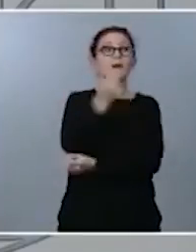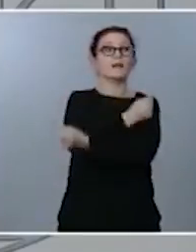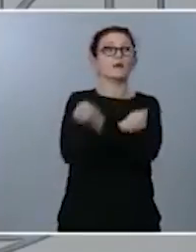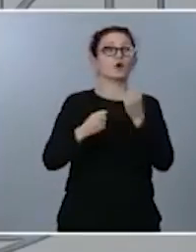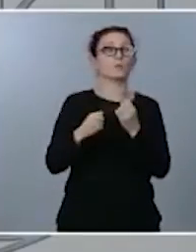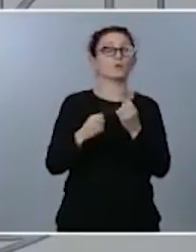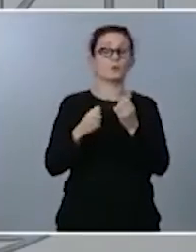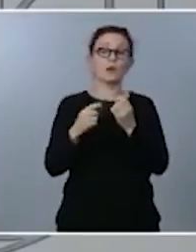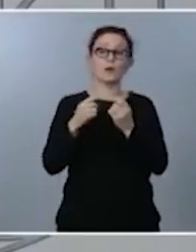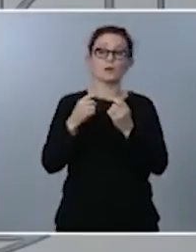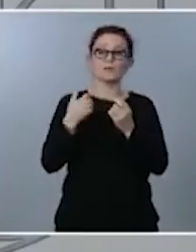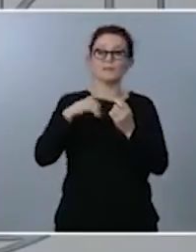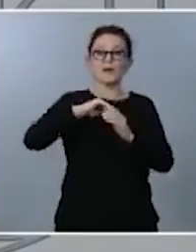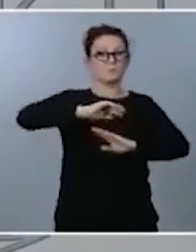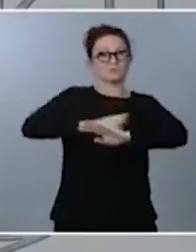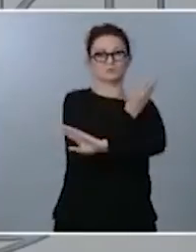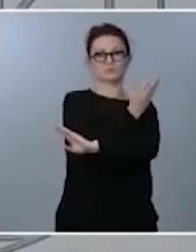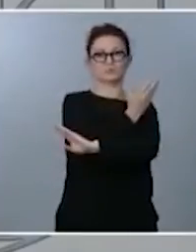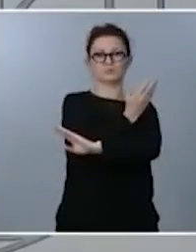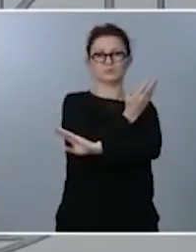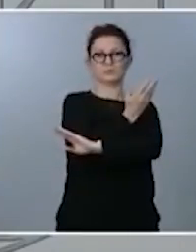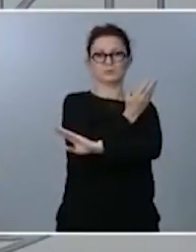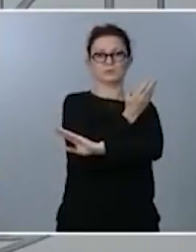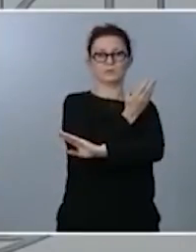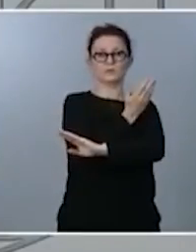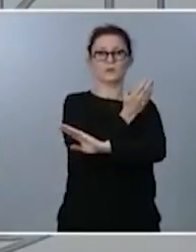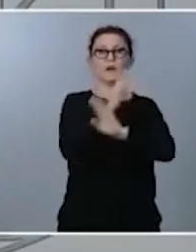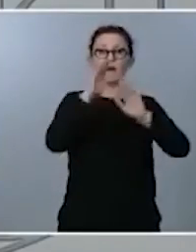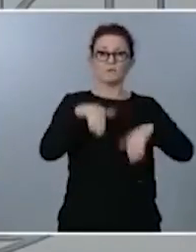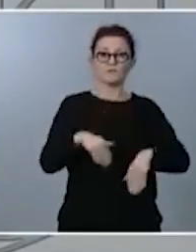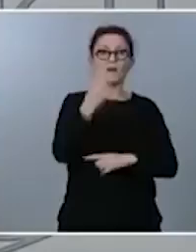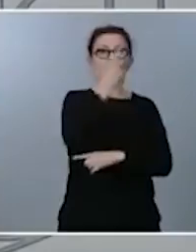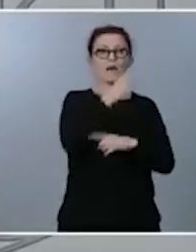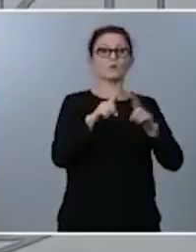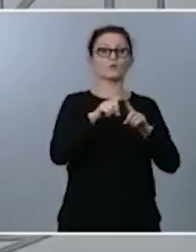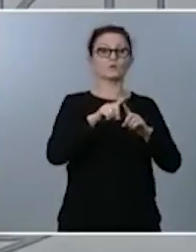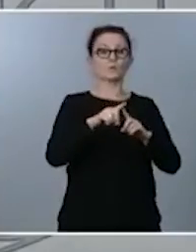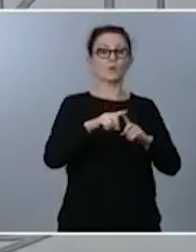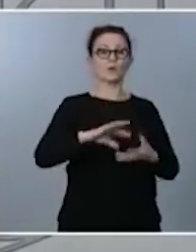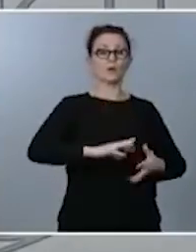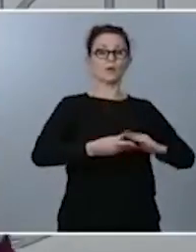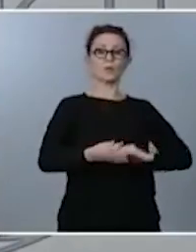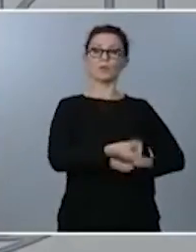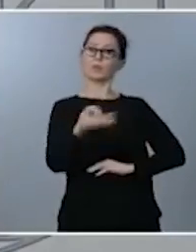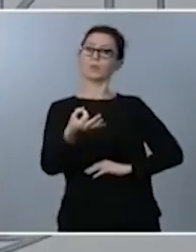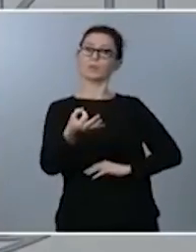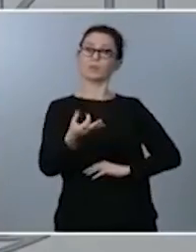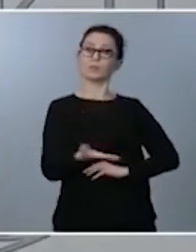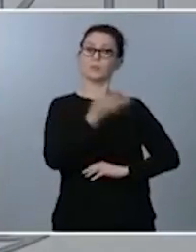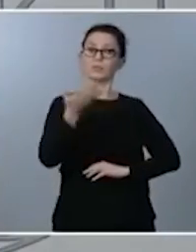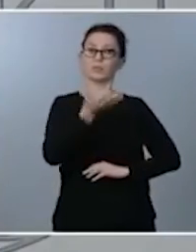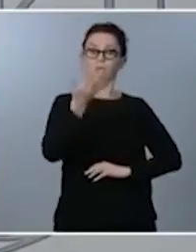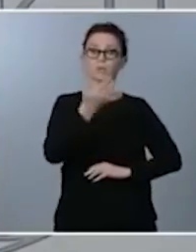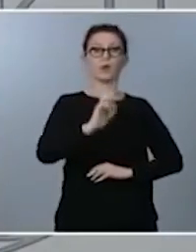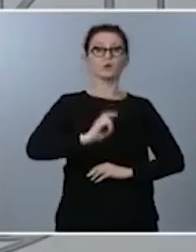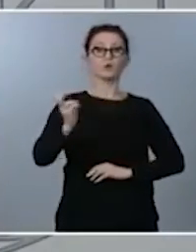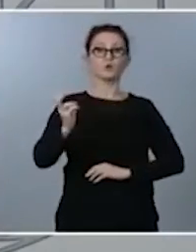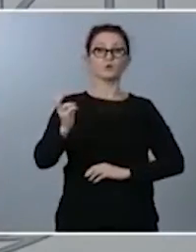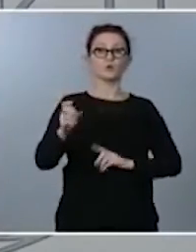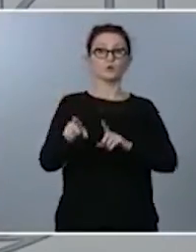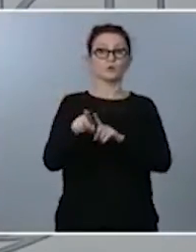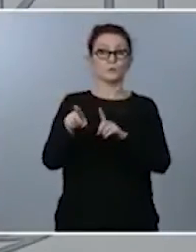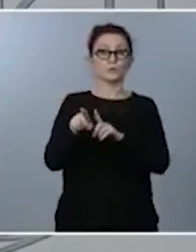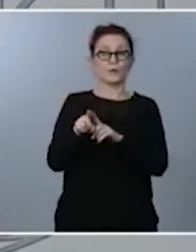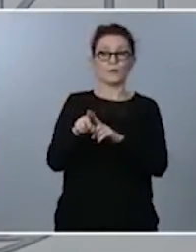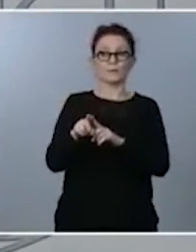hacen que algunos tengan un traje a medida por tanto un mayor encorsetamiento por parte de las figuras fiscales y otros no tengan ningún tipo de